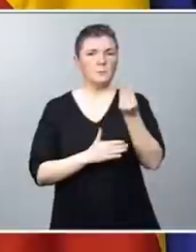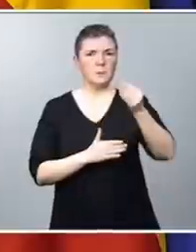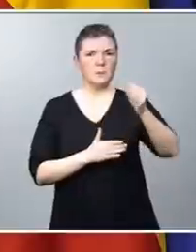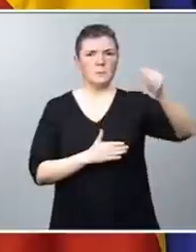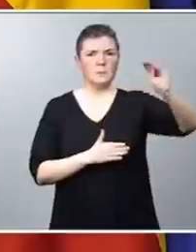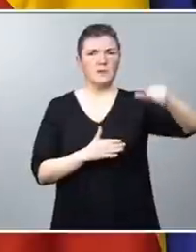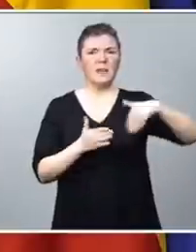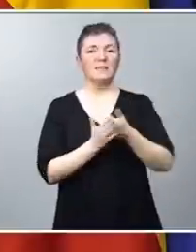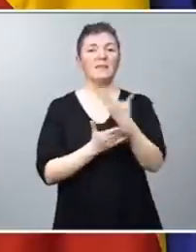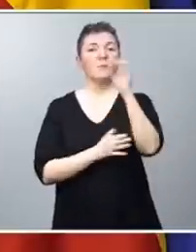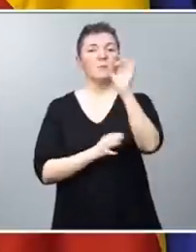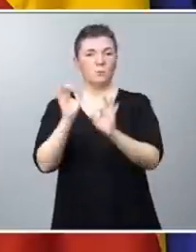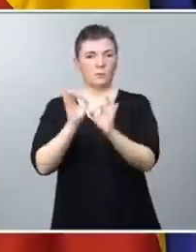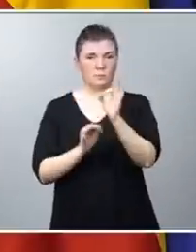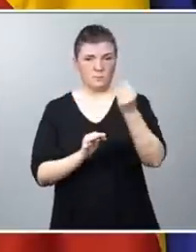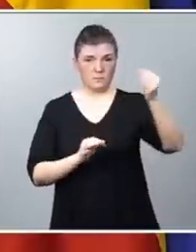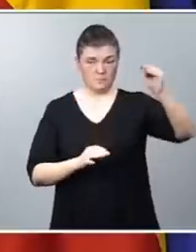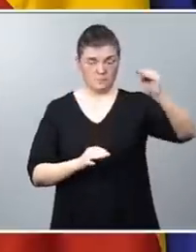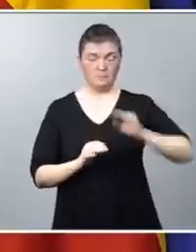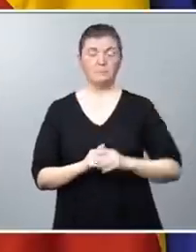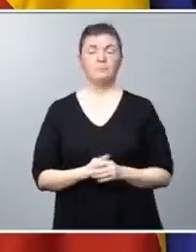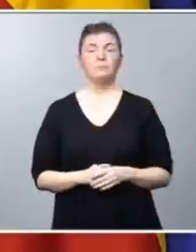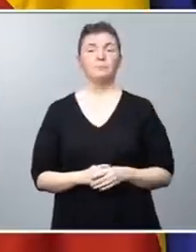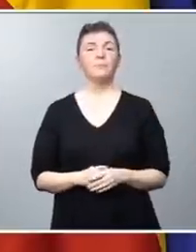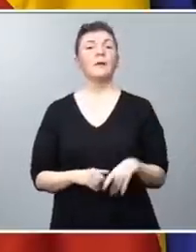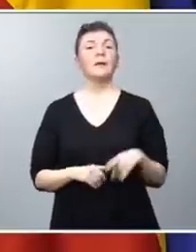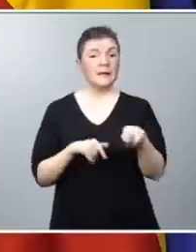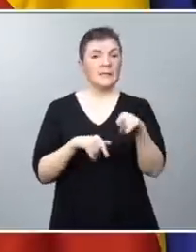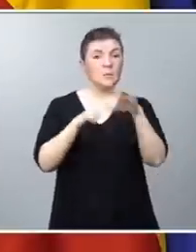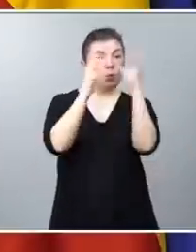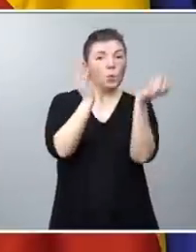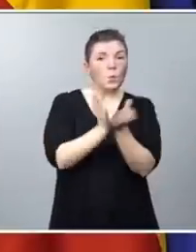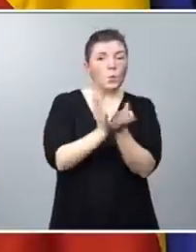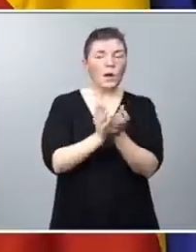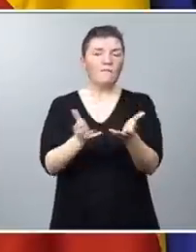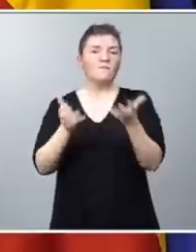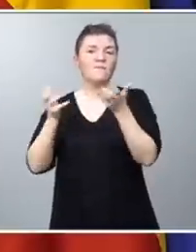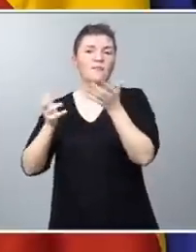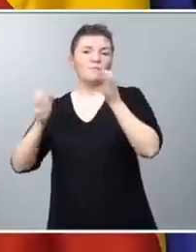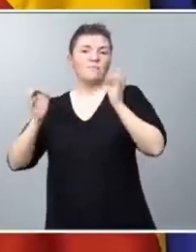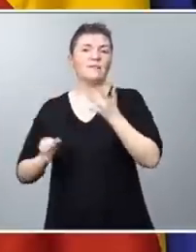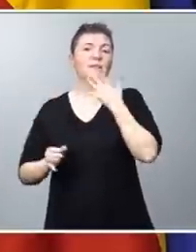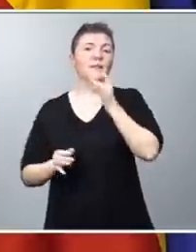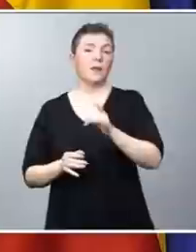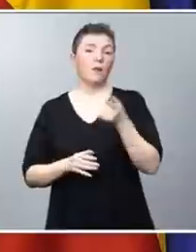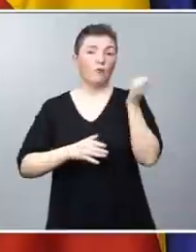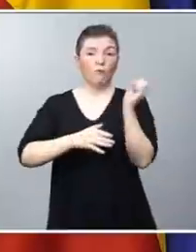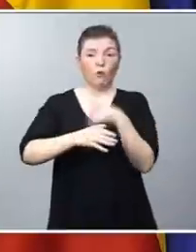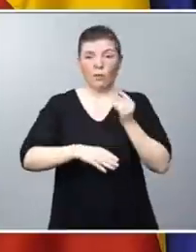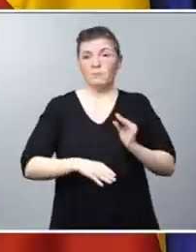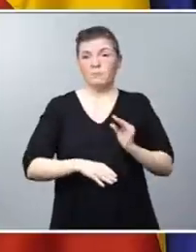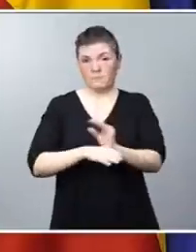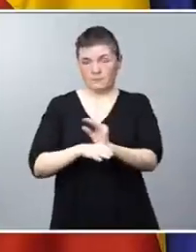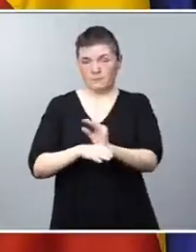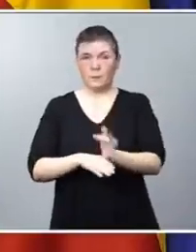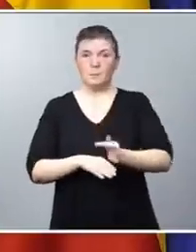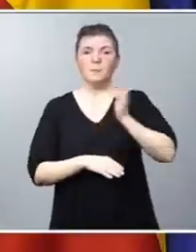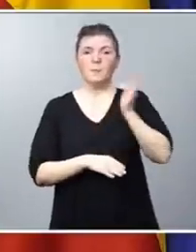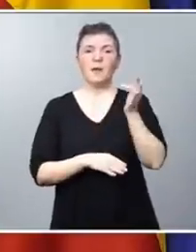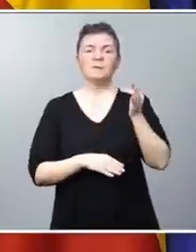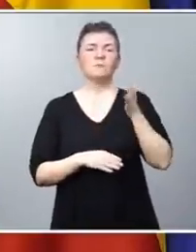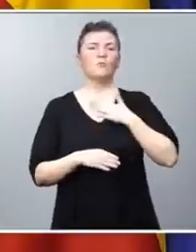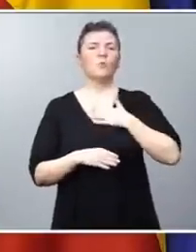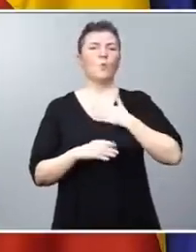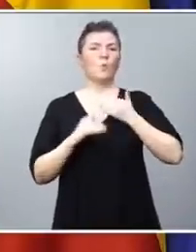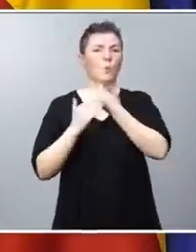50%. Esa burbuja ha beneficiado principalmente a los fondos de inversión y a los grandes rentistas, los grandes